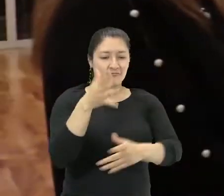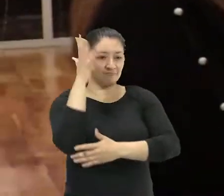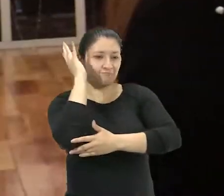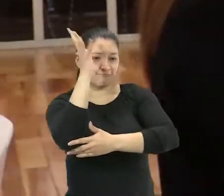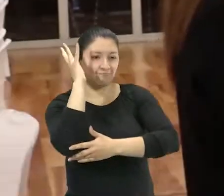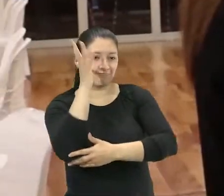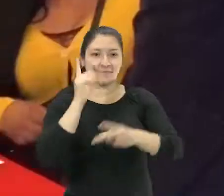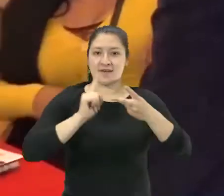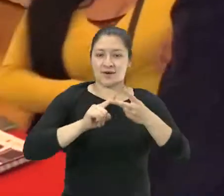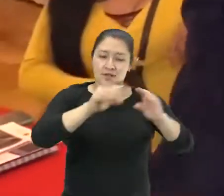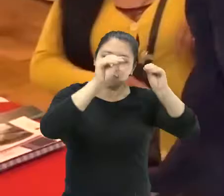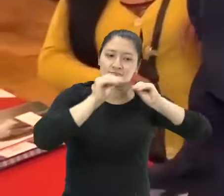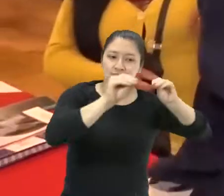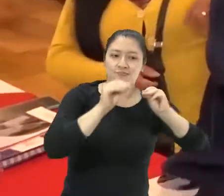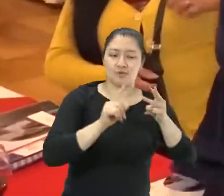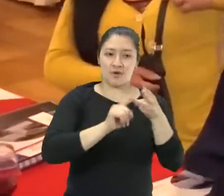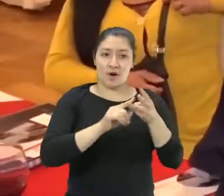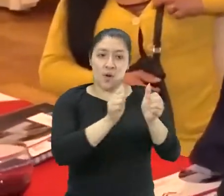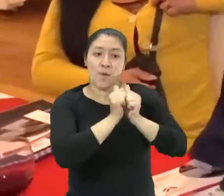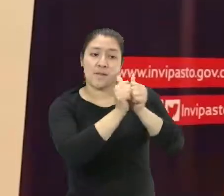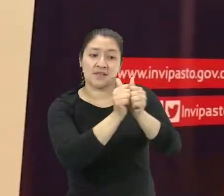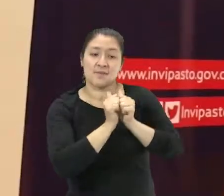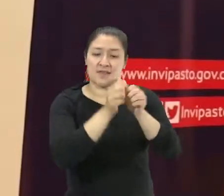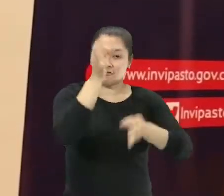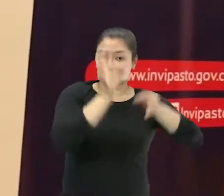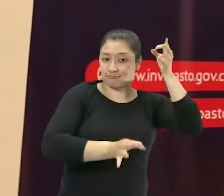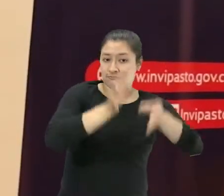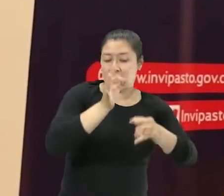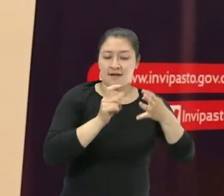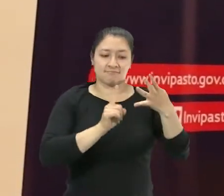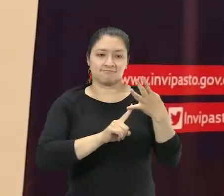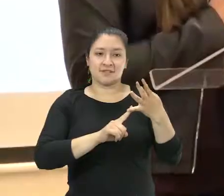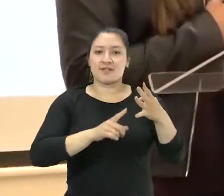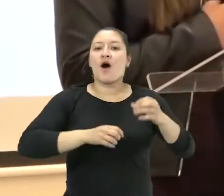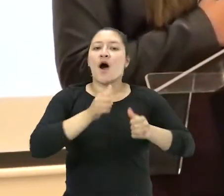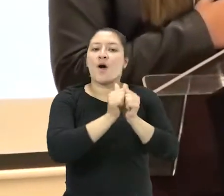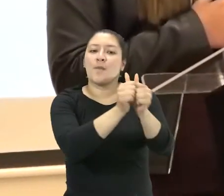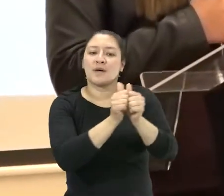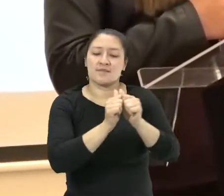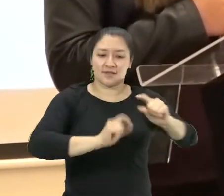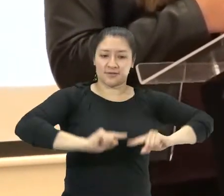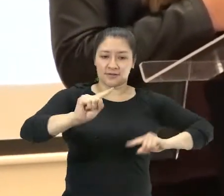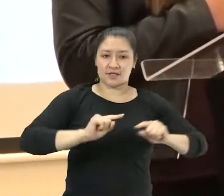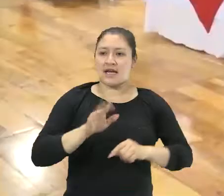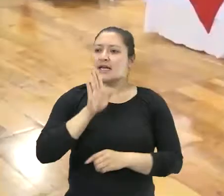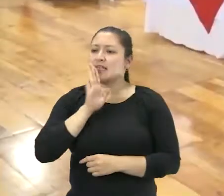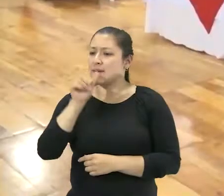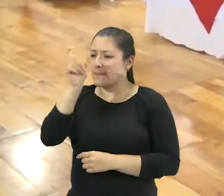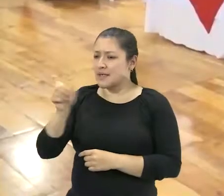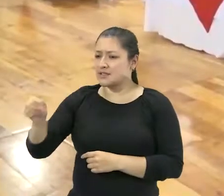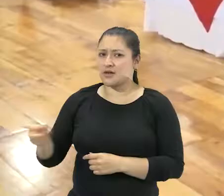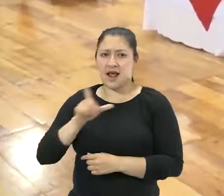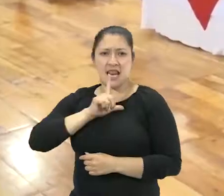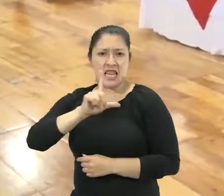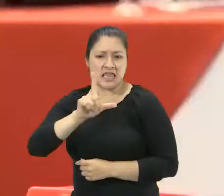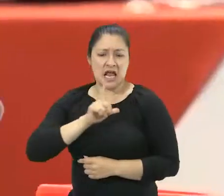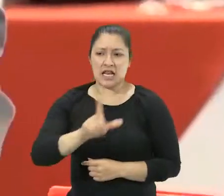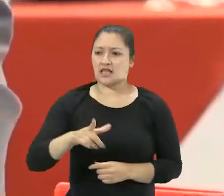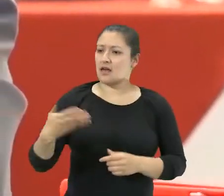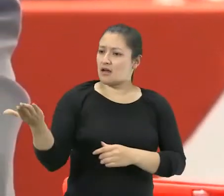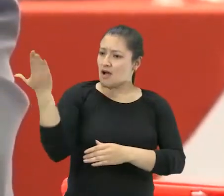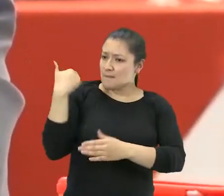capacitaciones para generar un acompañamiento jurídico un acompañamiento administrativo para que estas personas que son